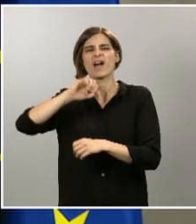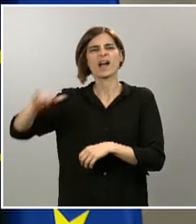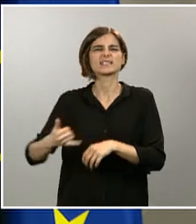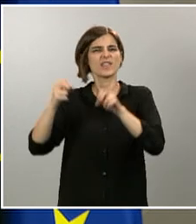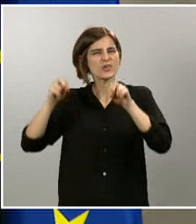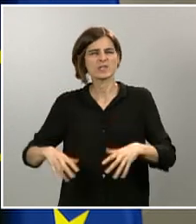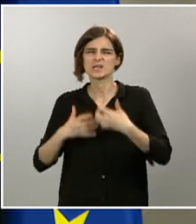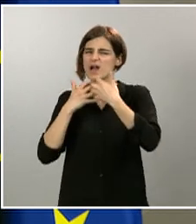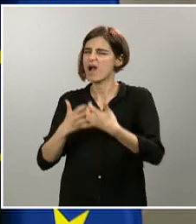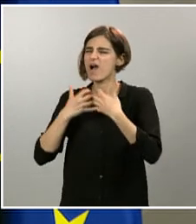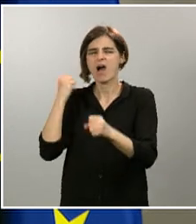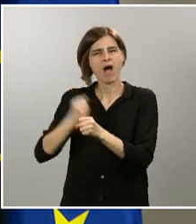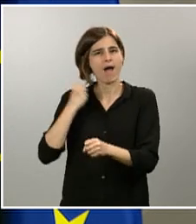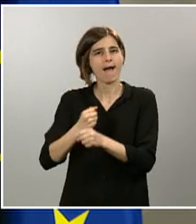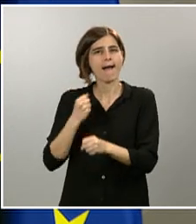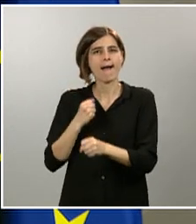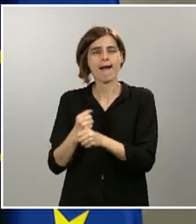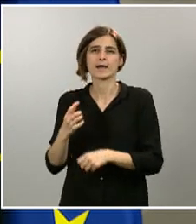el funcionamiento de nuestro sistema nacional de salud. Muchas gracias.